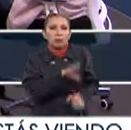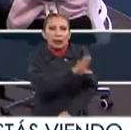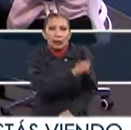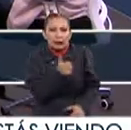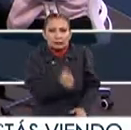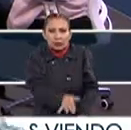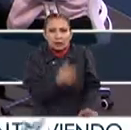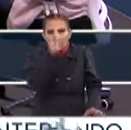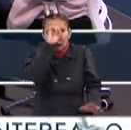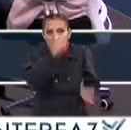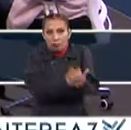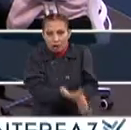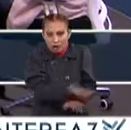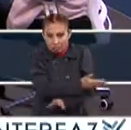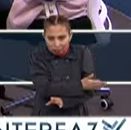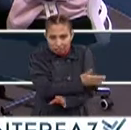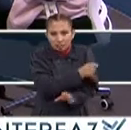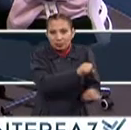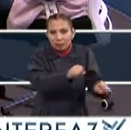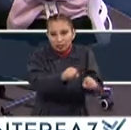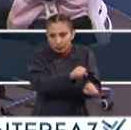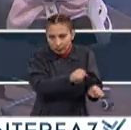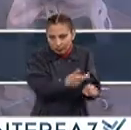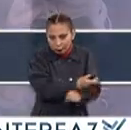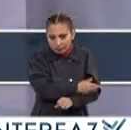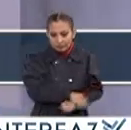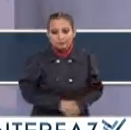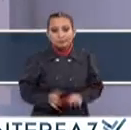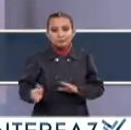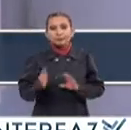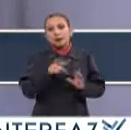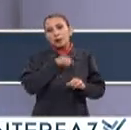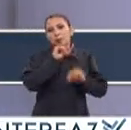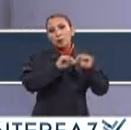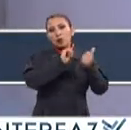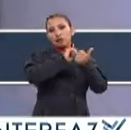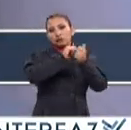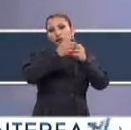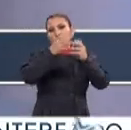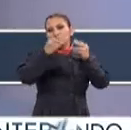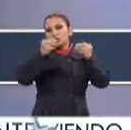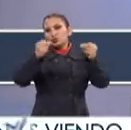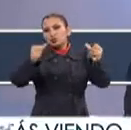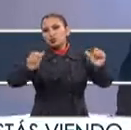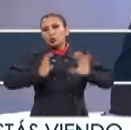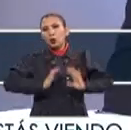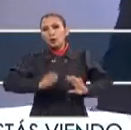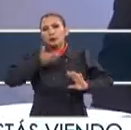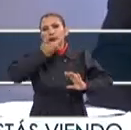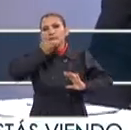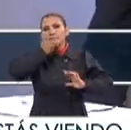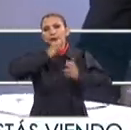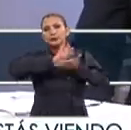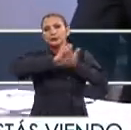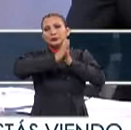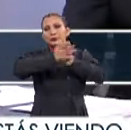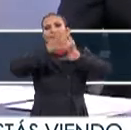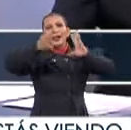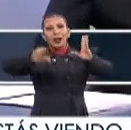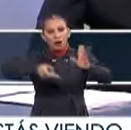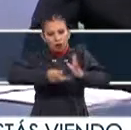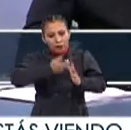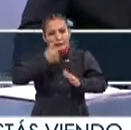normales ante un evento de sismo como el que vivimos Y qué van a ir pasando, que el cuerpo se va a ir estabilizando Va a